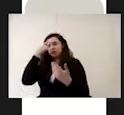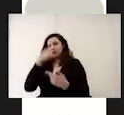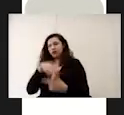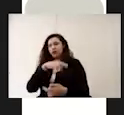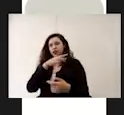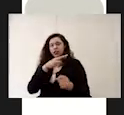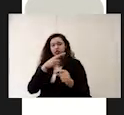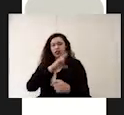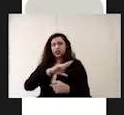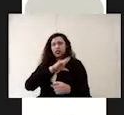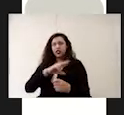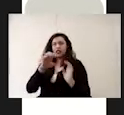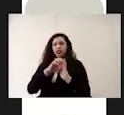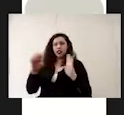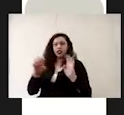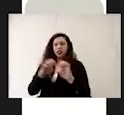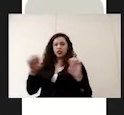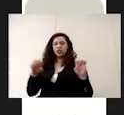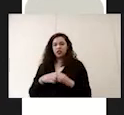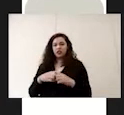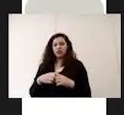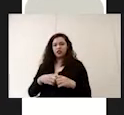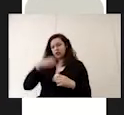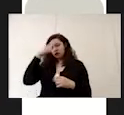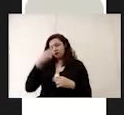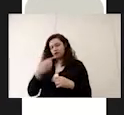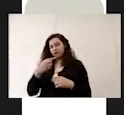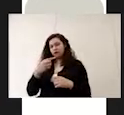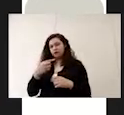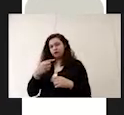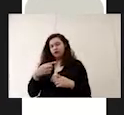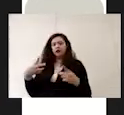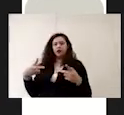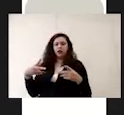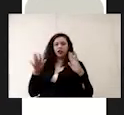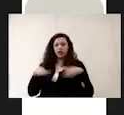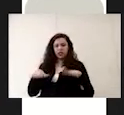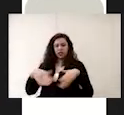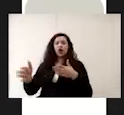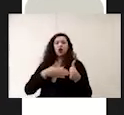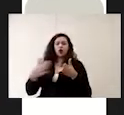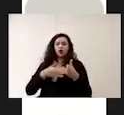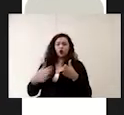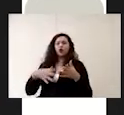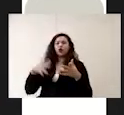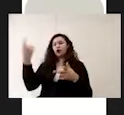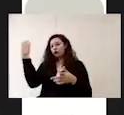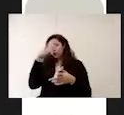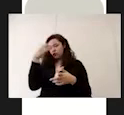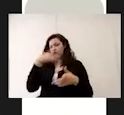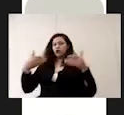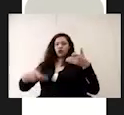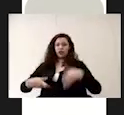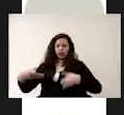y otros como la carpintería eléctrica corte confección cocina fotografía y teatro